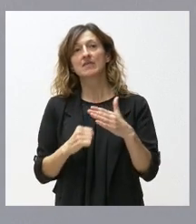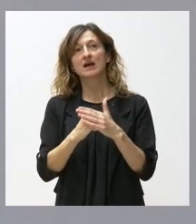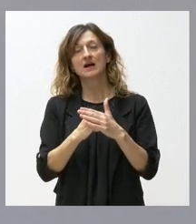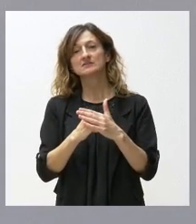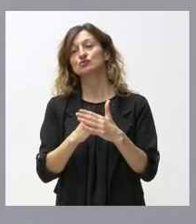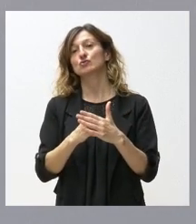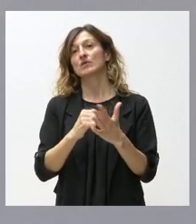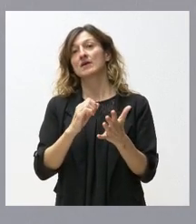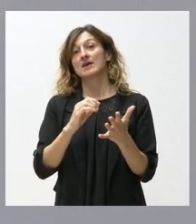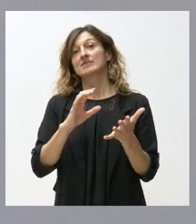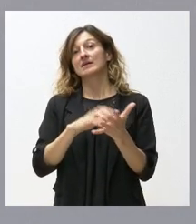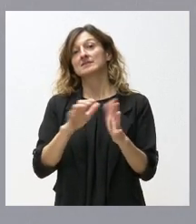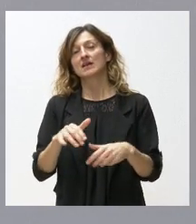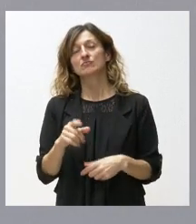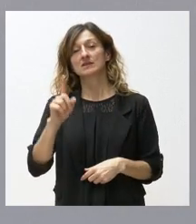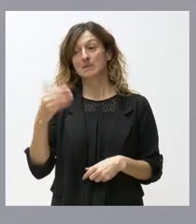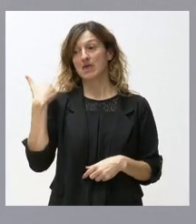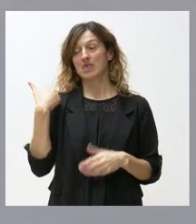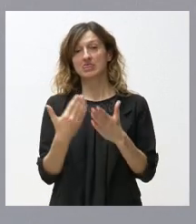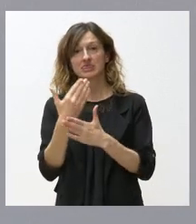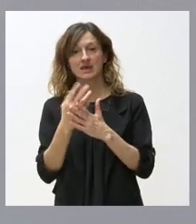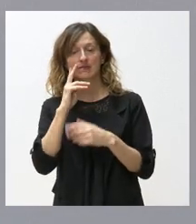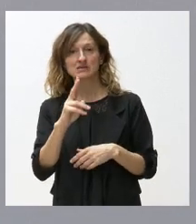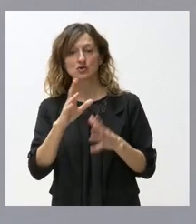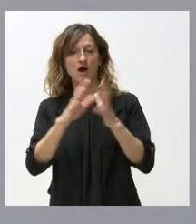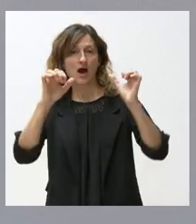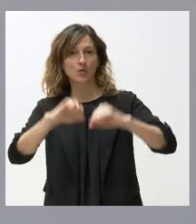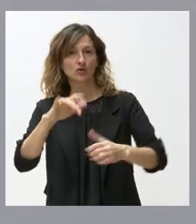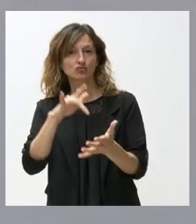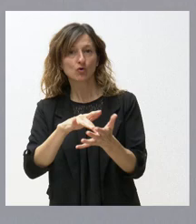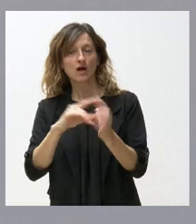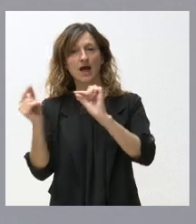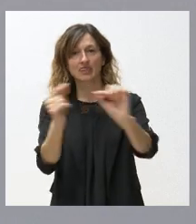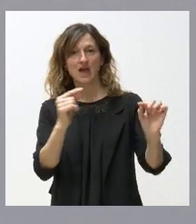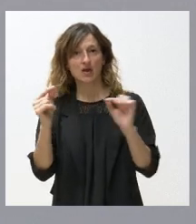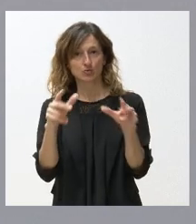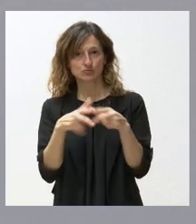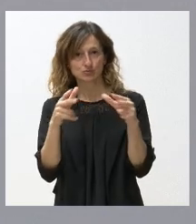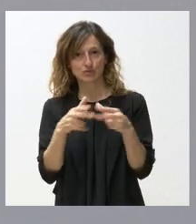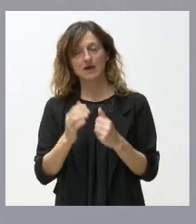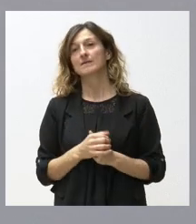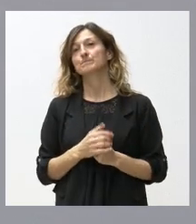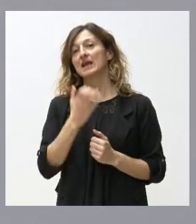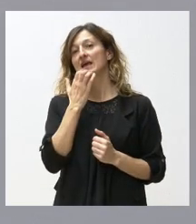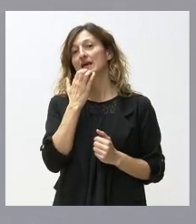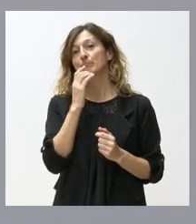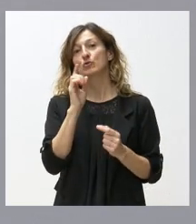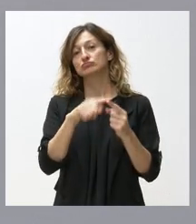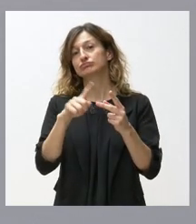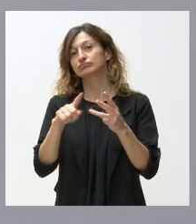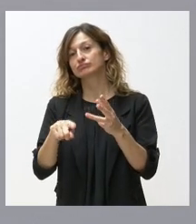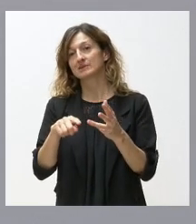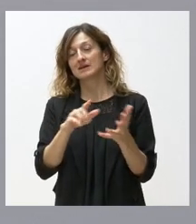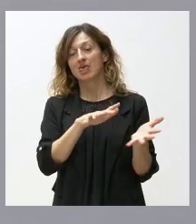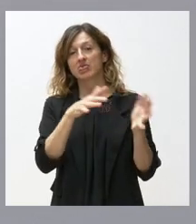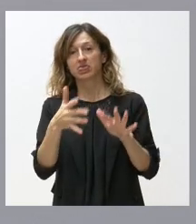comunidad y lo hemos visto en días previos cuando hemos tenido acuerdos en Castilla y León en el ámbito del diálogo social, por poner tan solo algunos ejemplos, que tienen reflejo y su